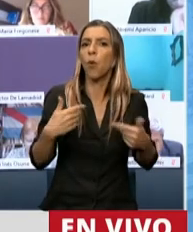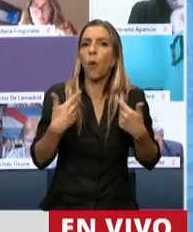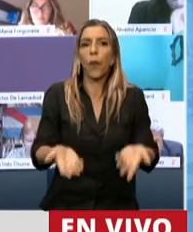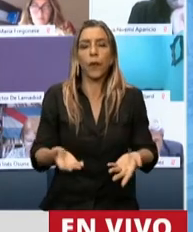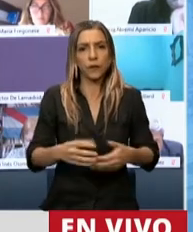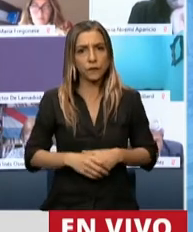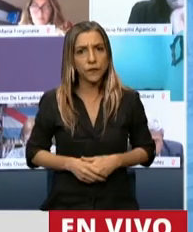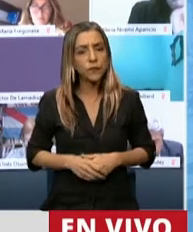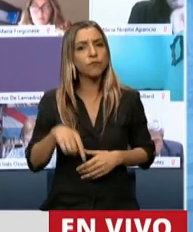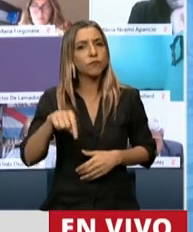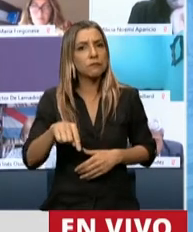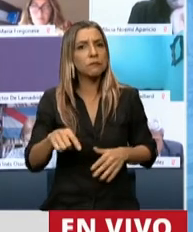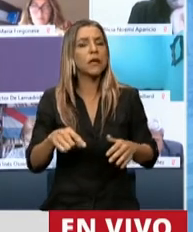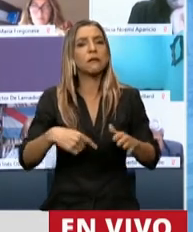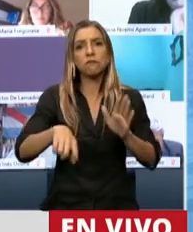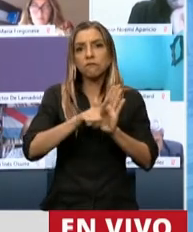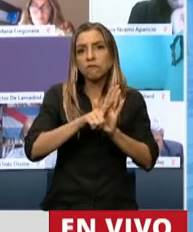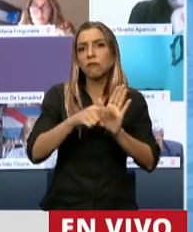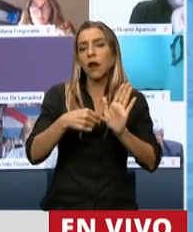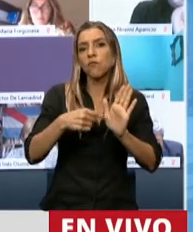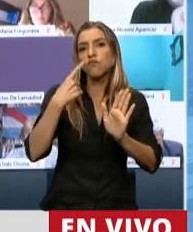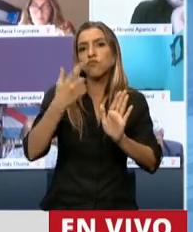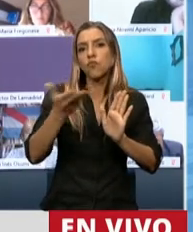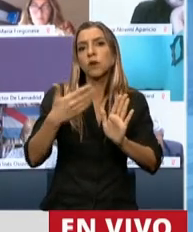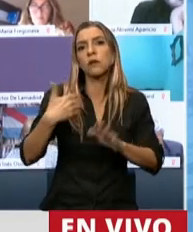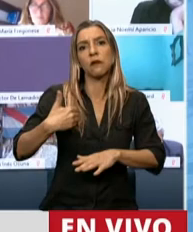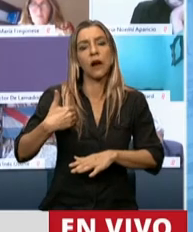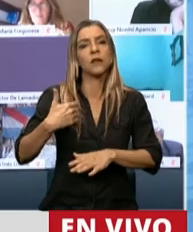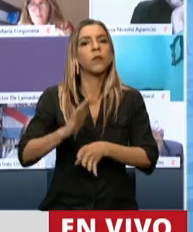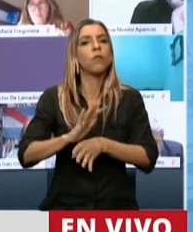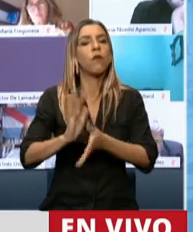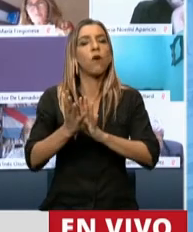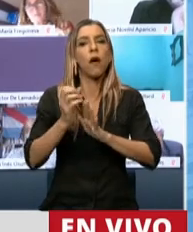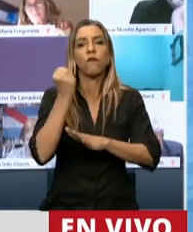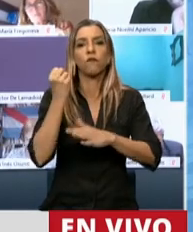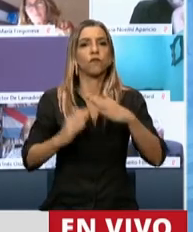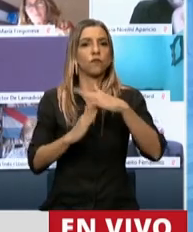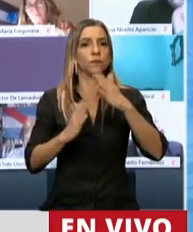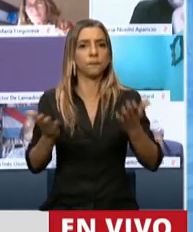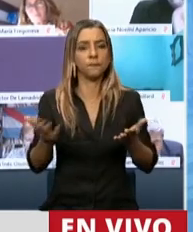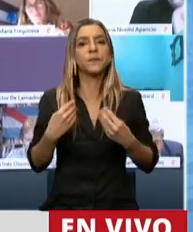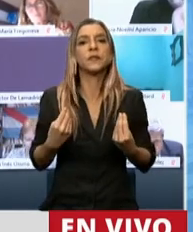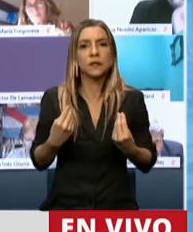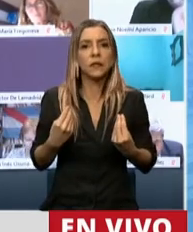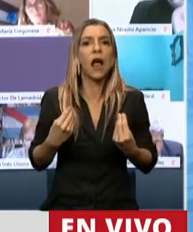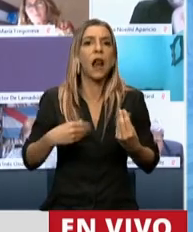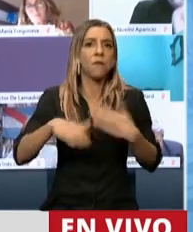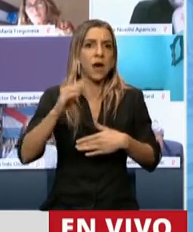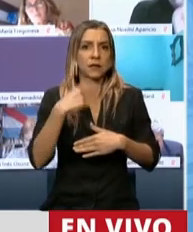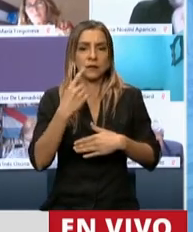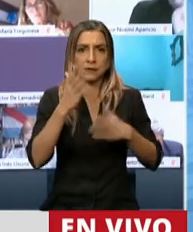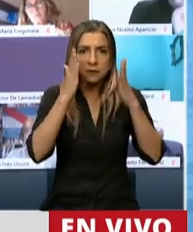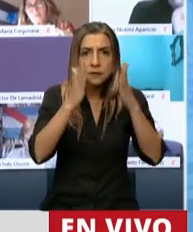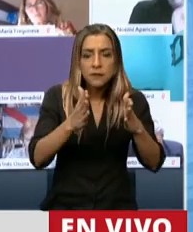de país en el centro de la escena la educación, la tecnología y la